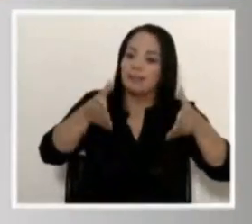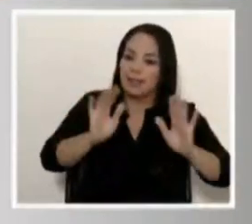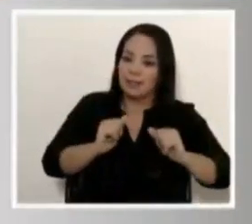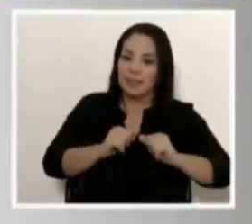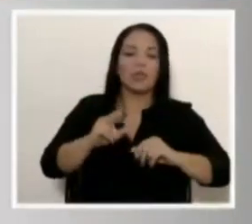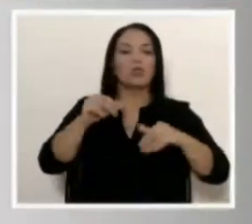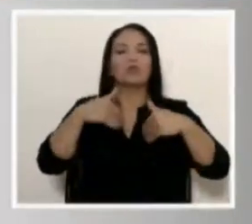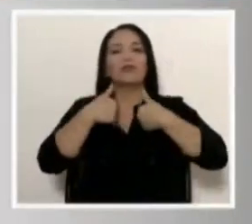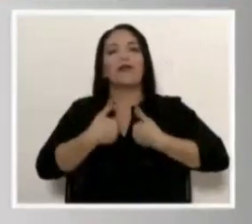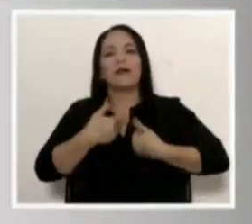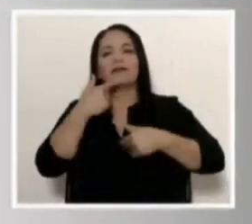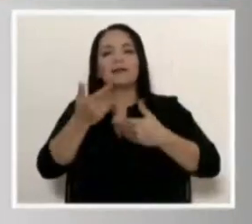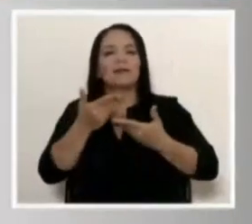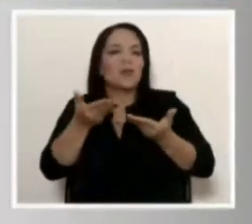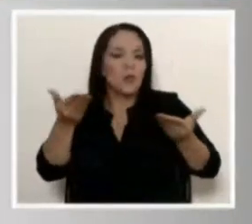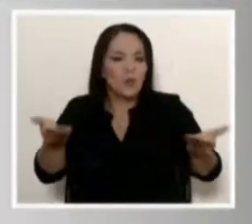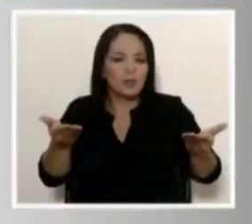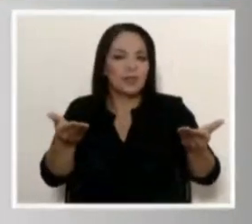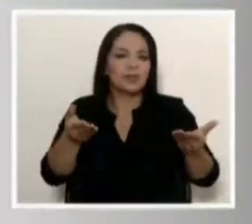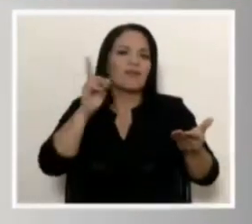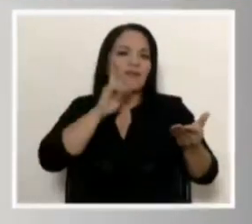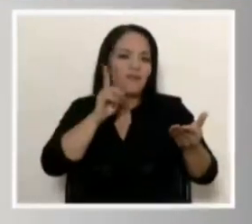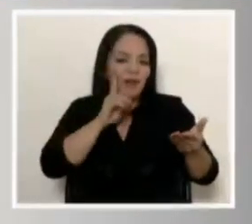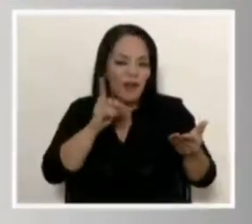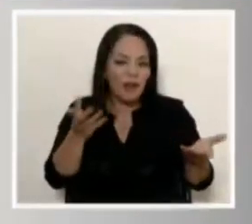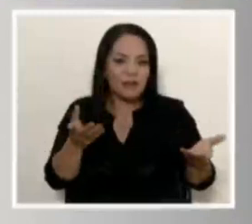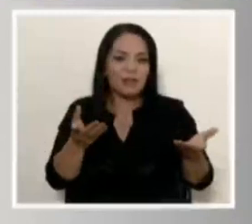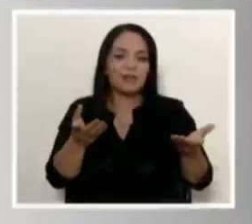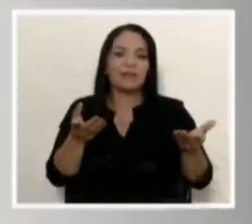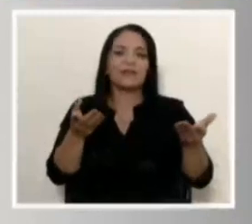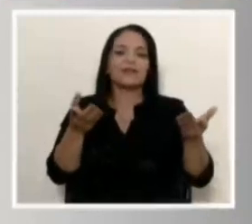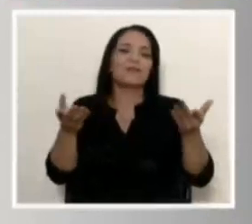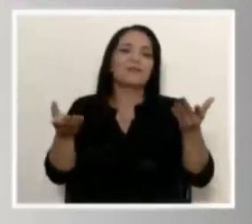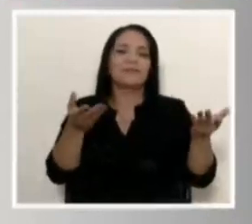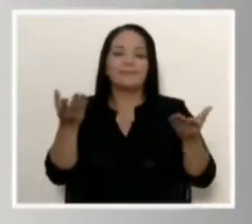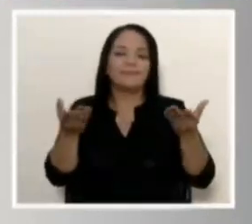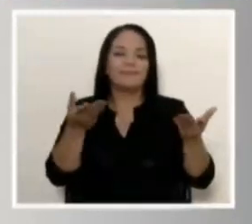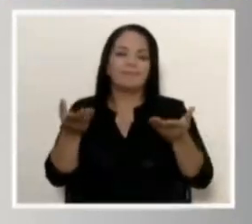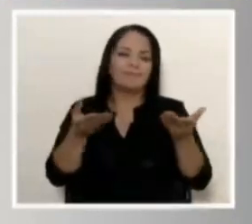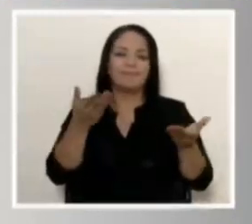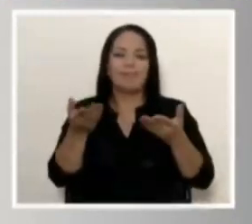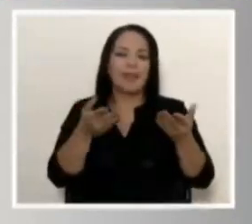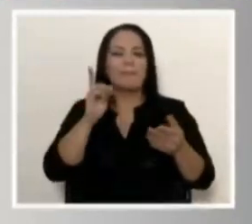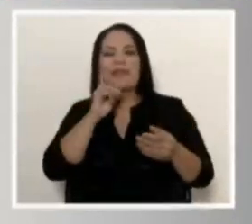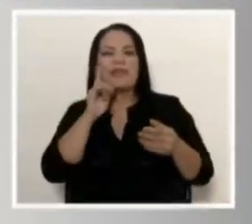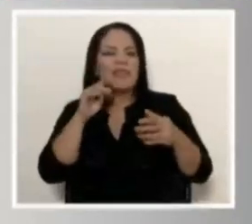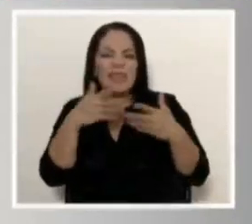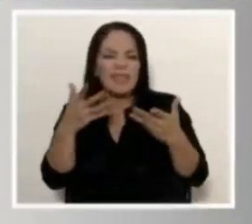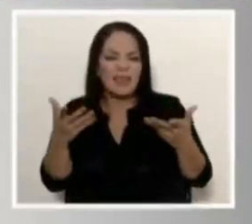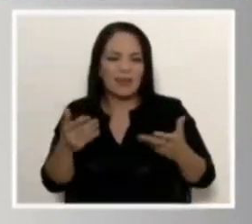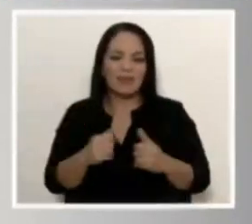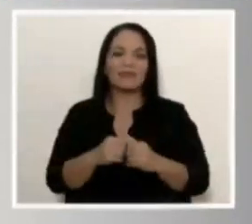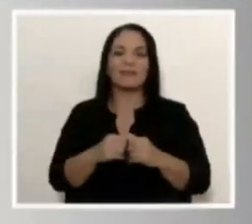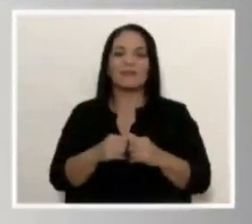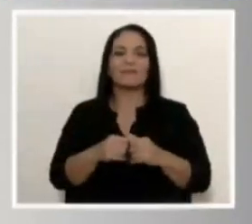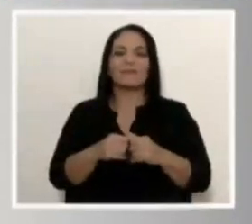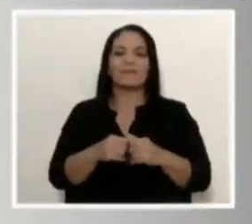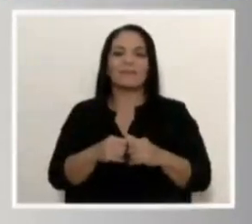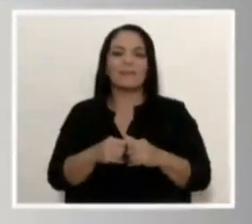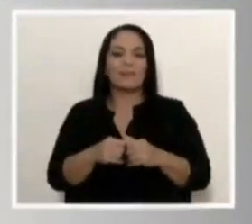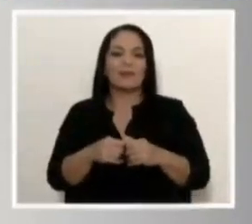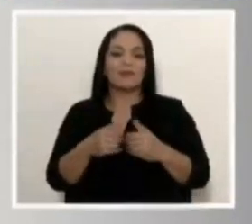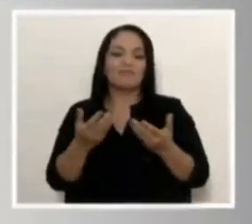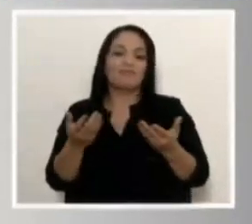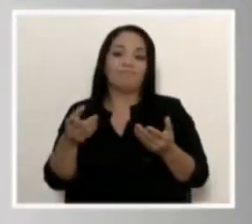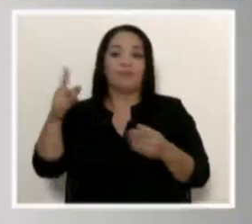de decir cosas falsas, o llamémoslo, claro, mentiras, mientras eso no suceda,